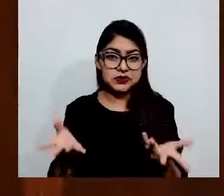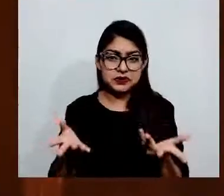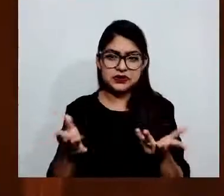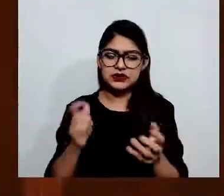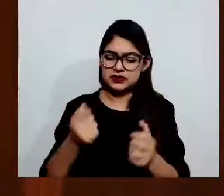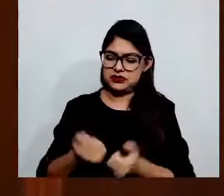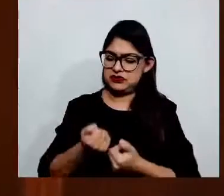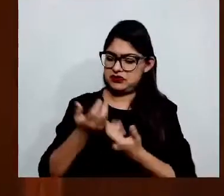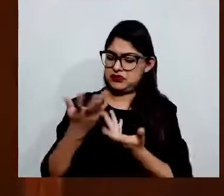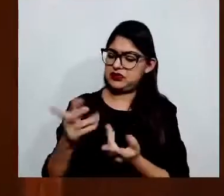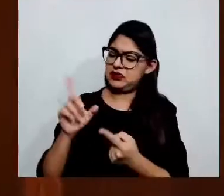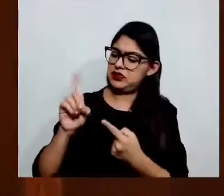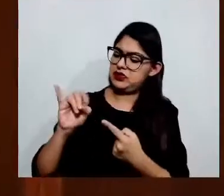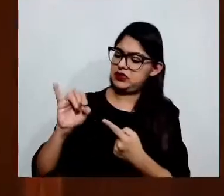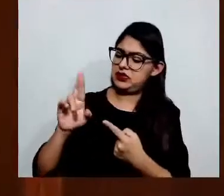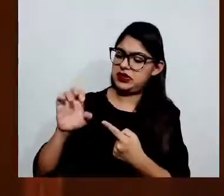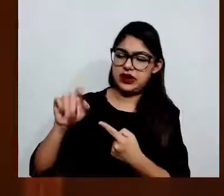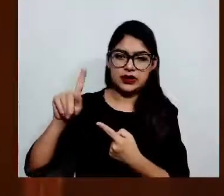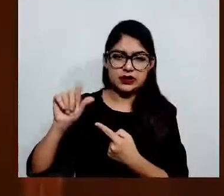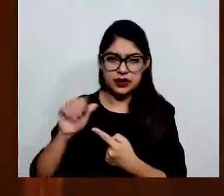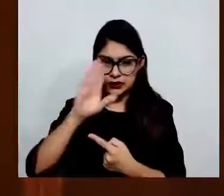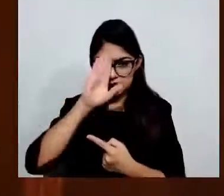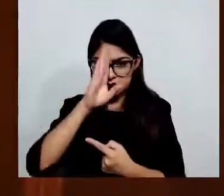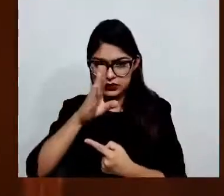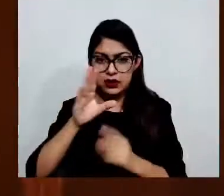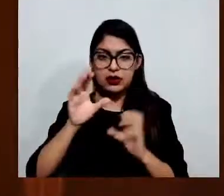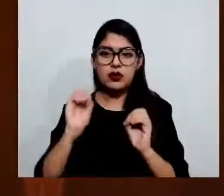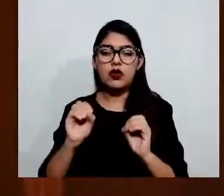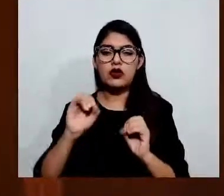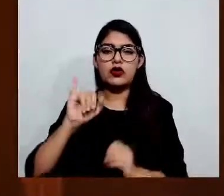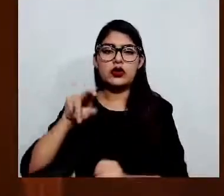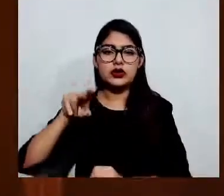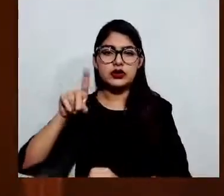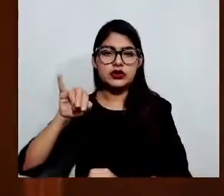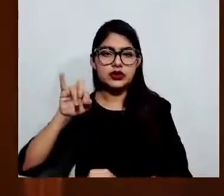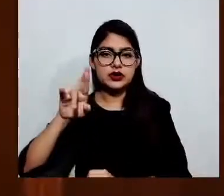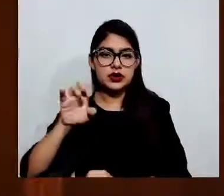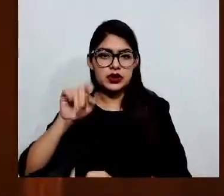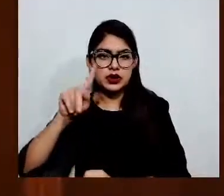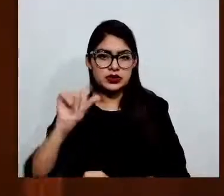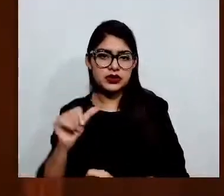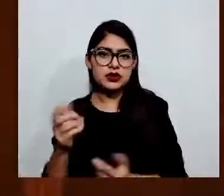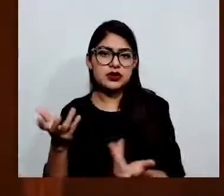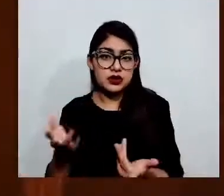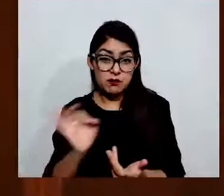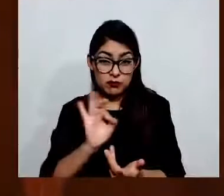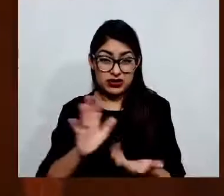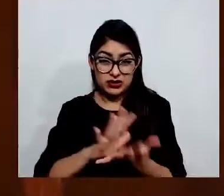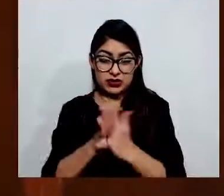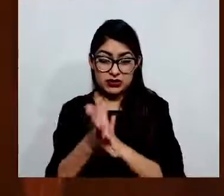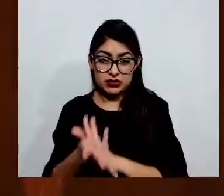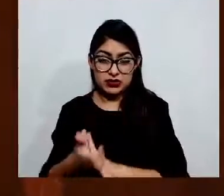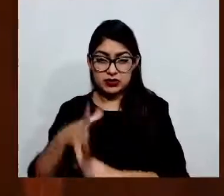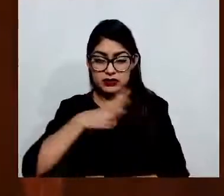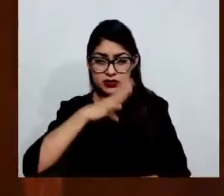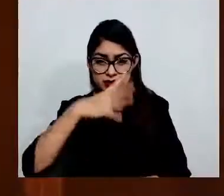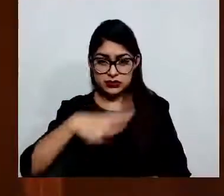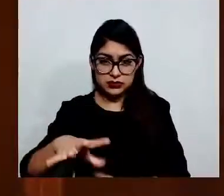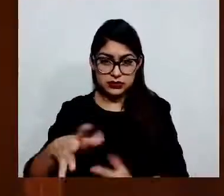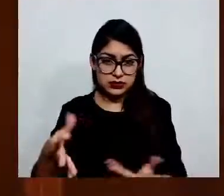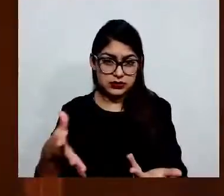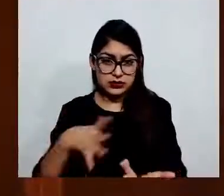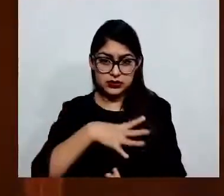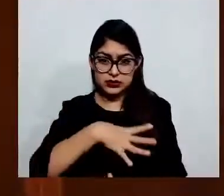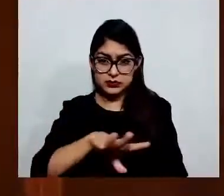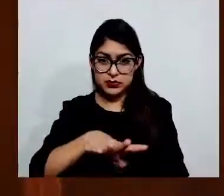puede implicar ofensa o desprecio, en razón de que no se señalan qué palabras o